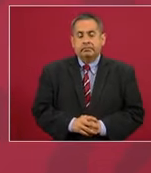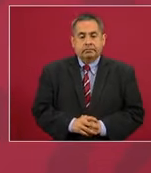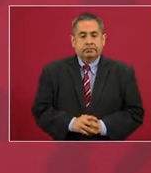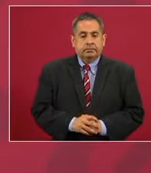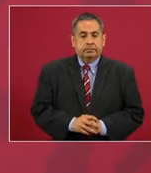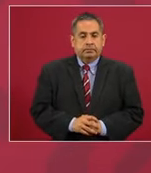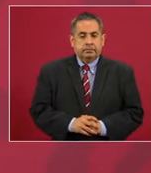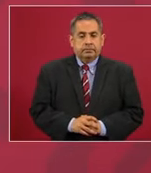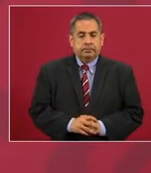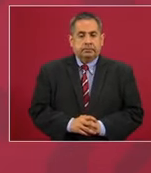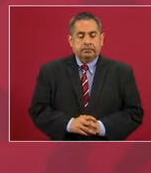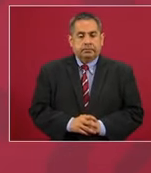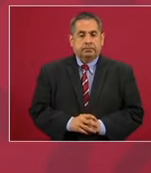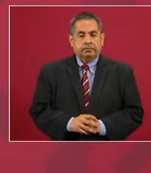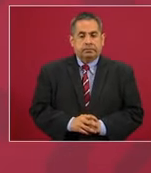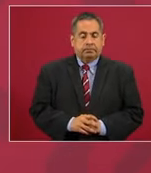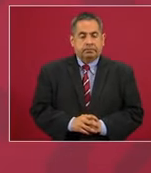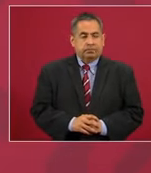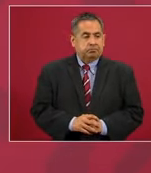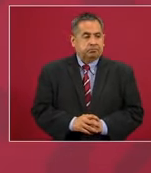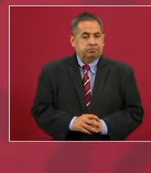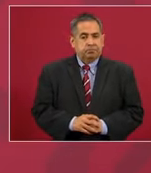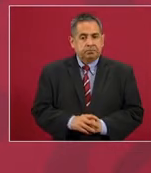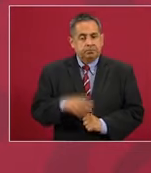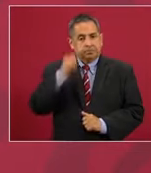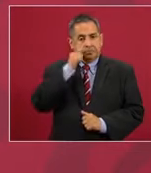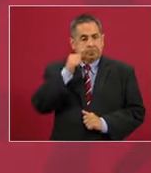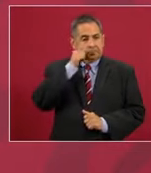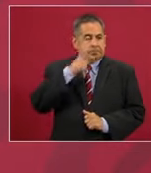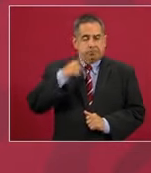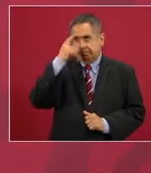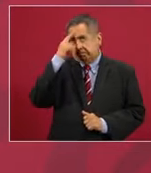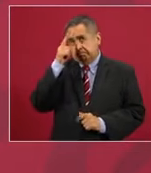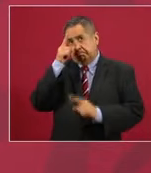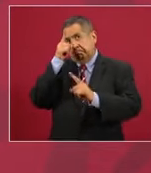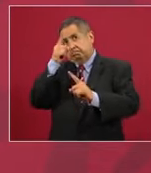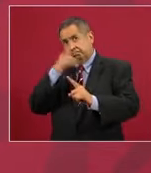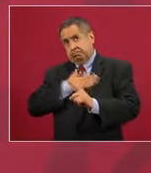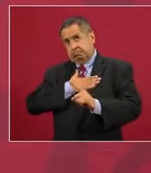Entonces, siempre hay una causa justa,